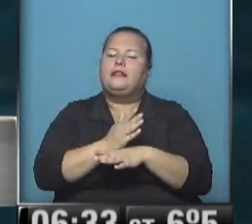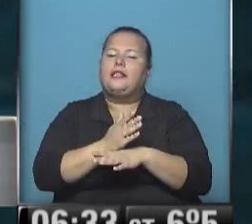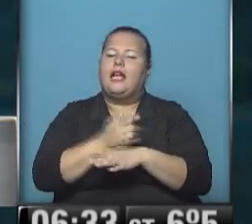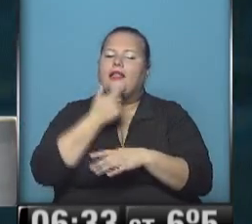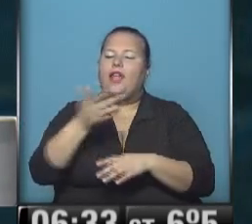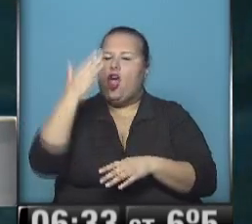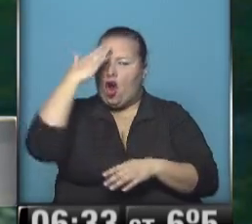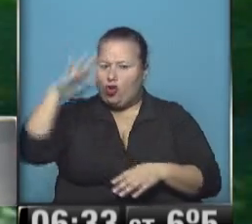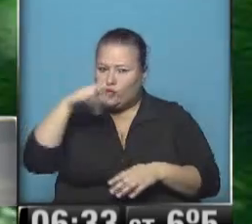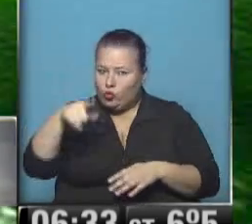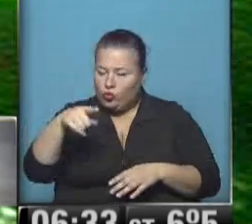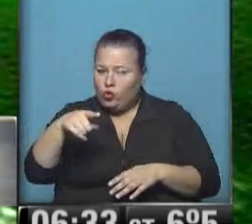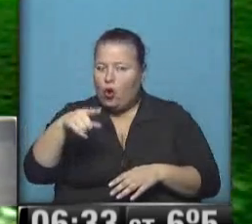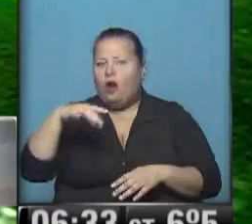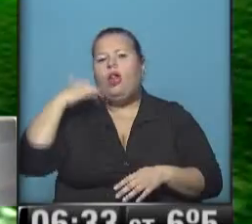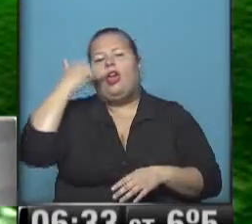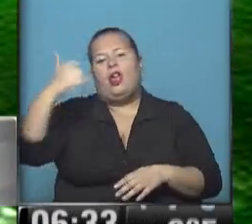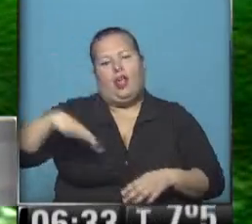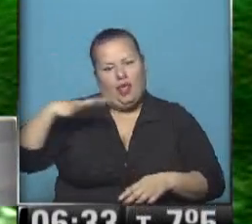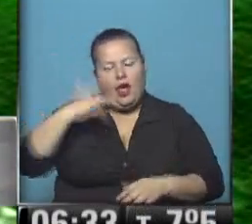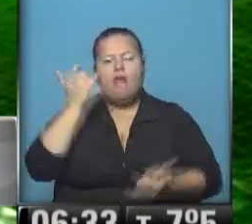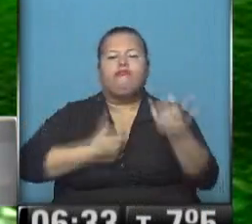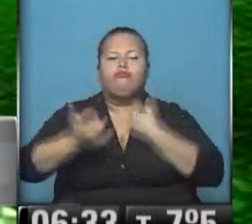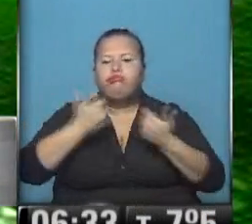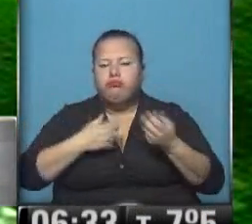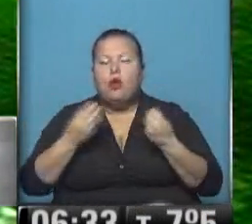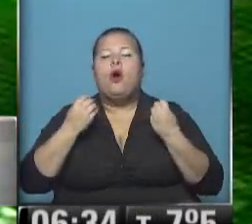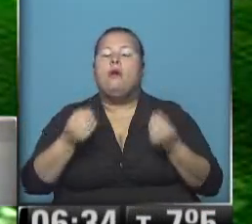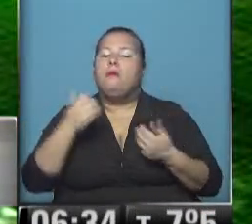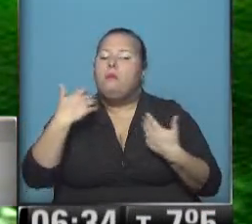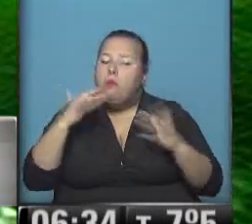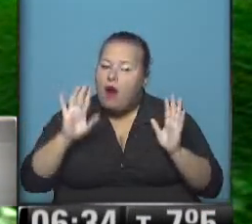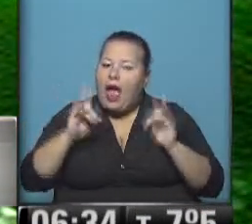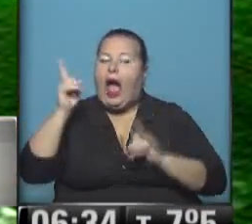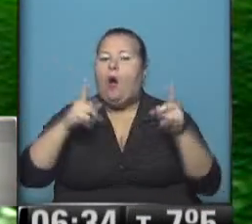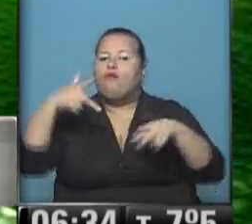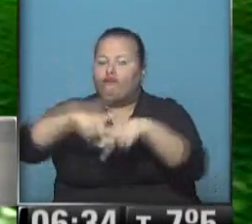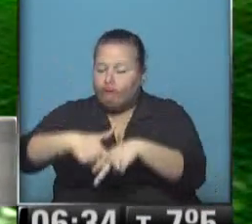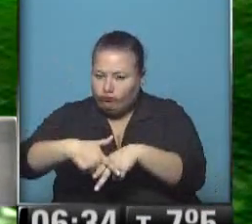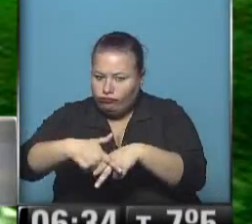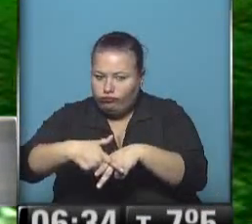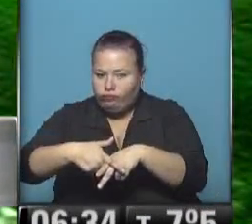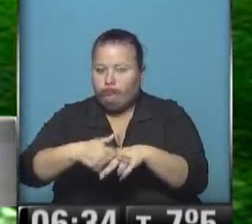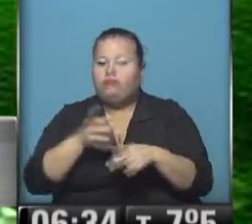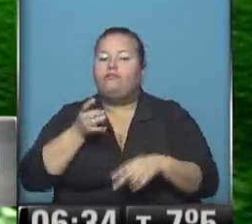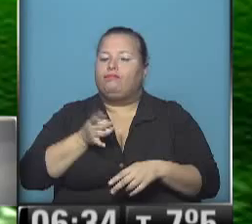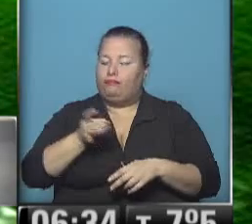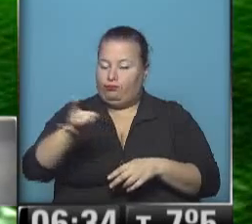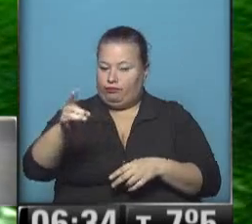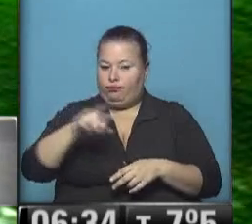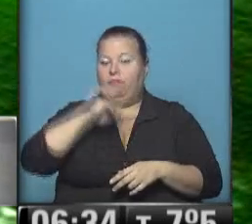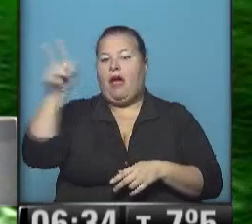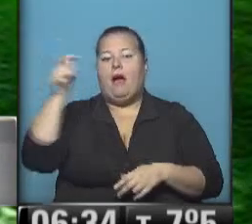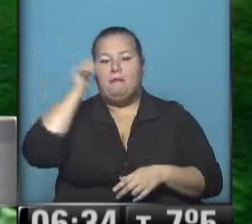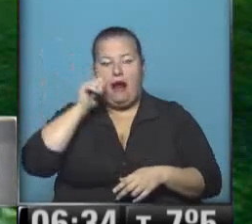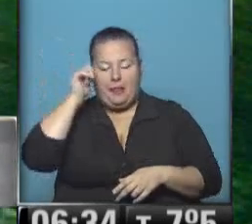Constitución a tomarlo, llave por teléfono, infórmese, porque puede haber alguna interrupción en el servicio del